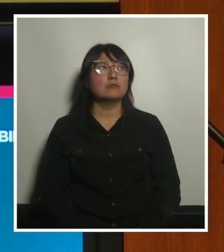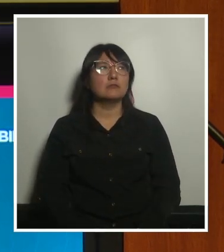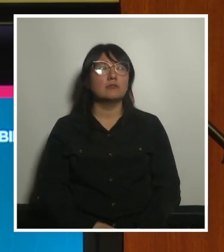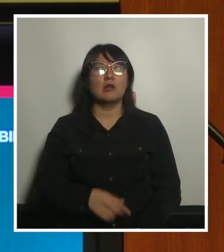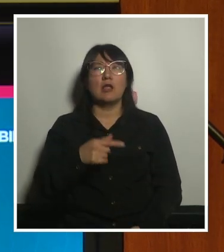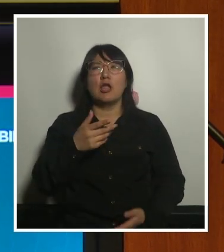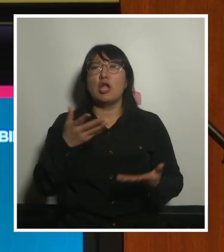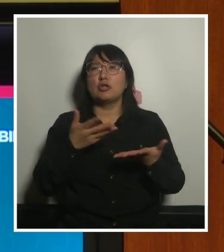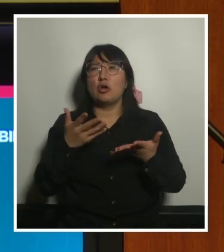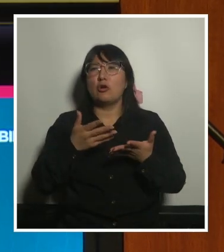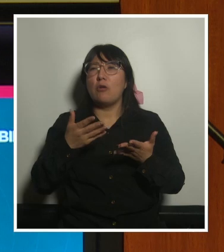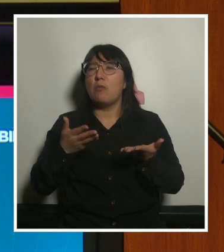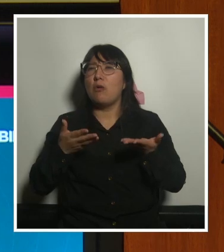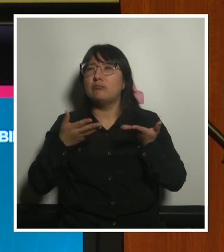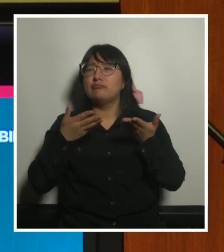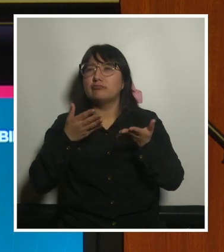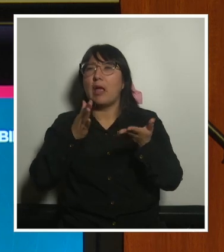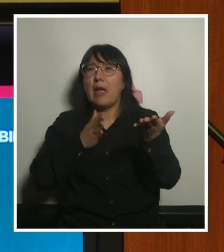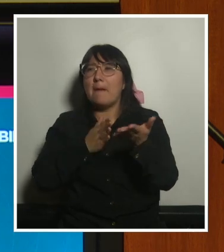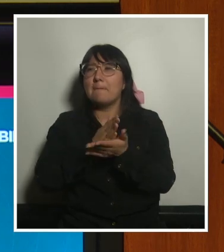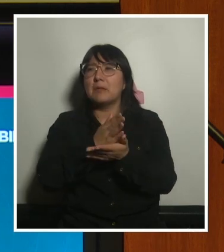espacios que eran como cool de sac